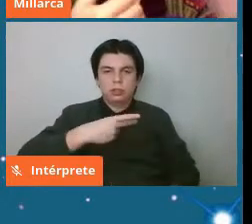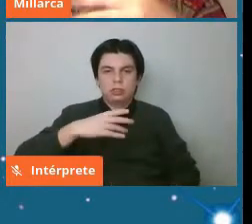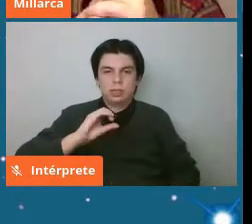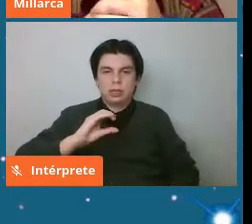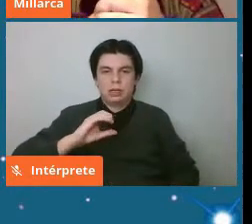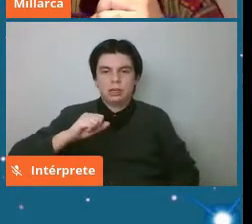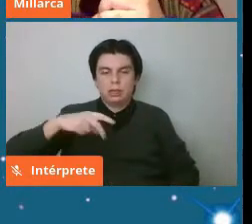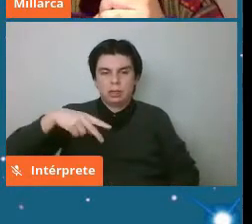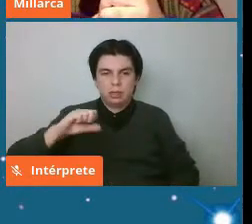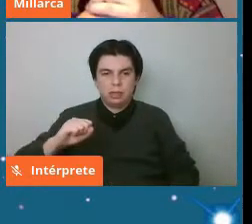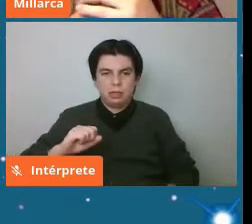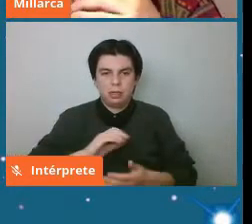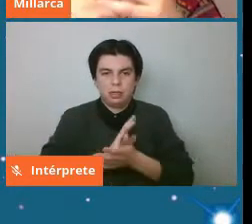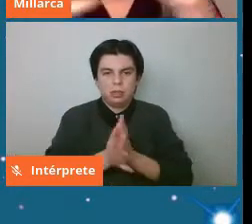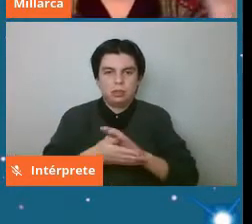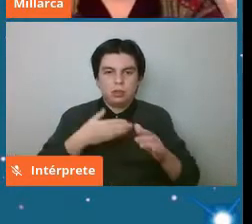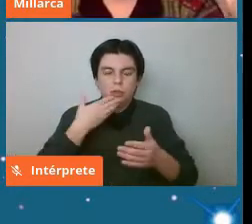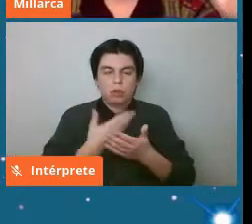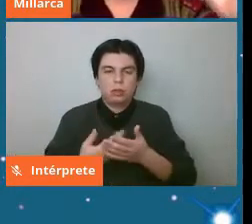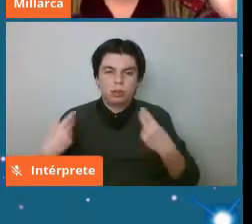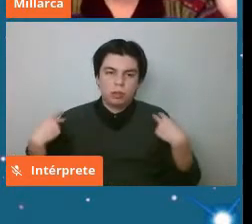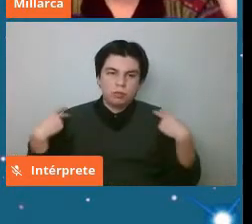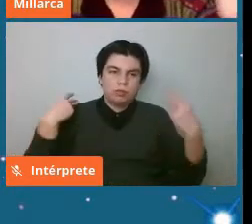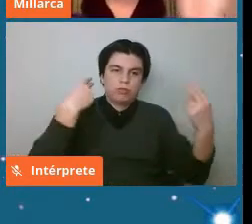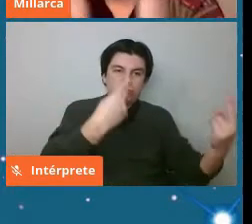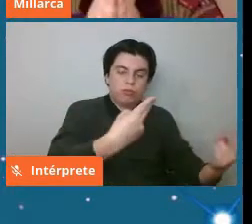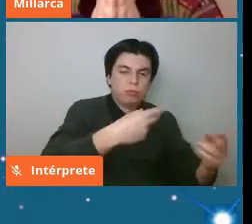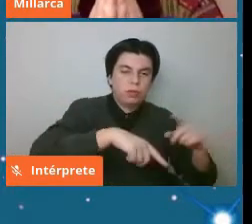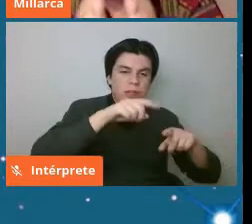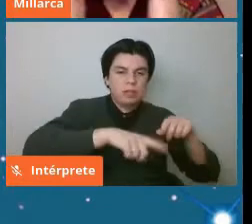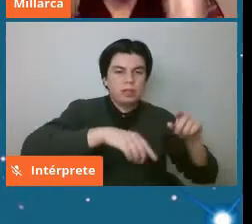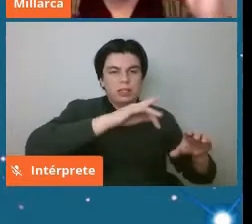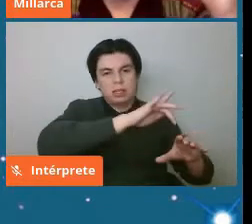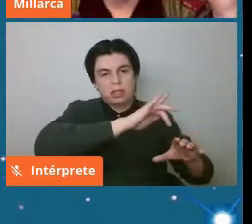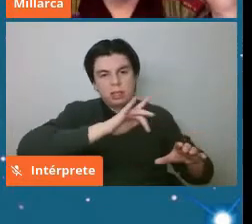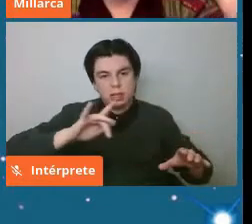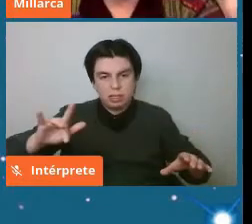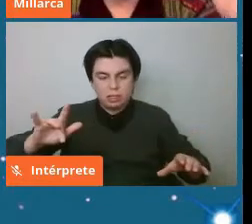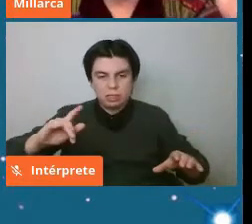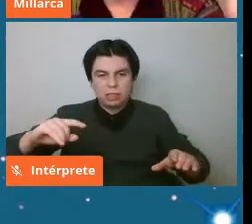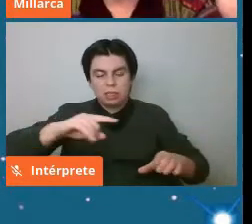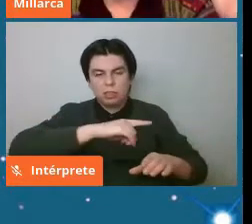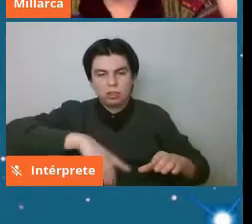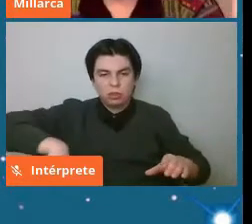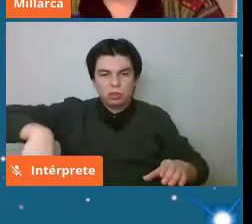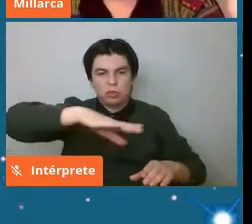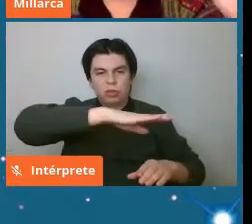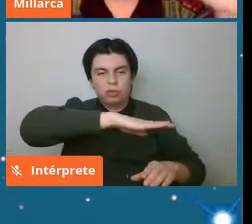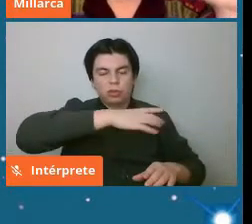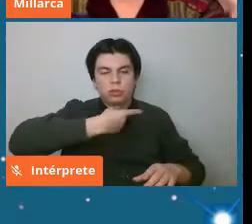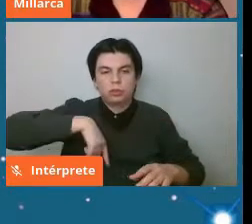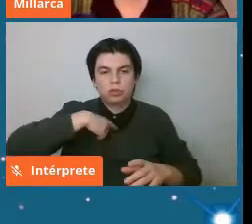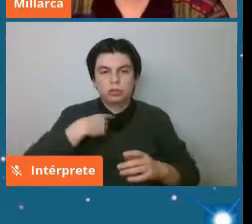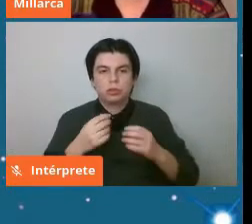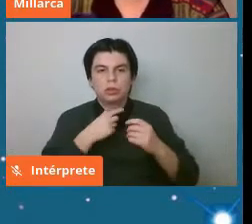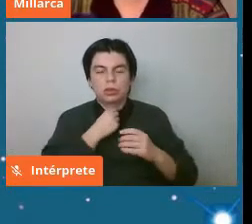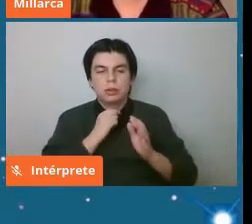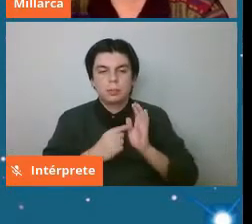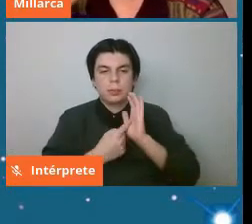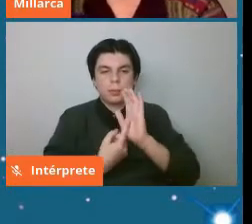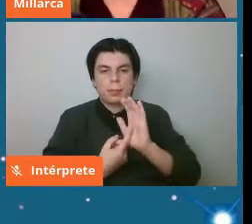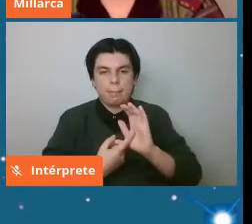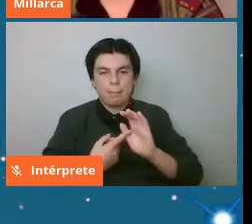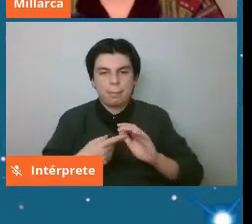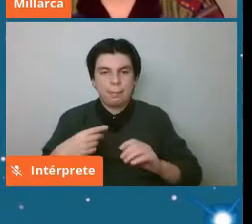lo que hacemos en las expediciones al desierto de alguna forma están mostrando el flujo del material extraterrestre entre 2